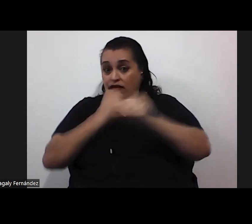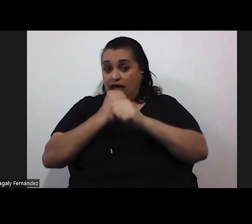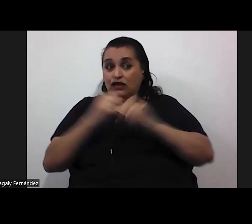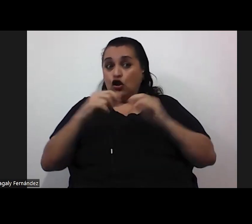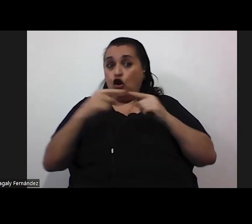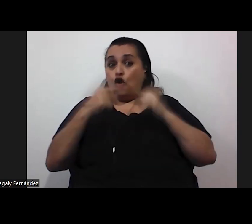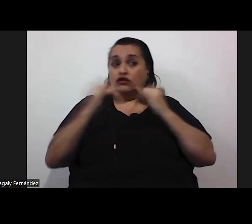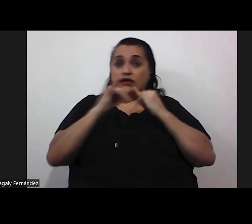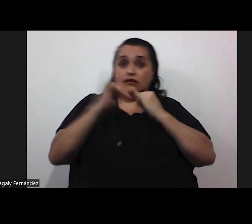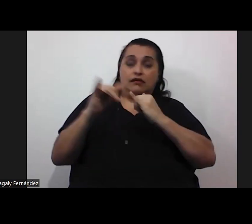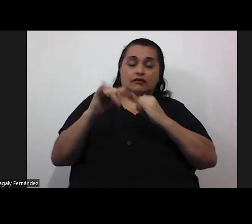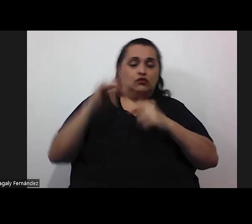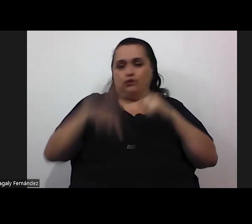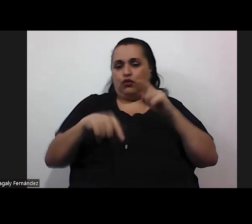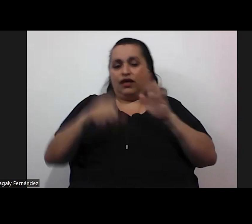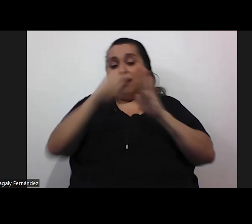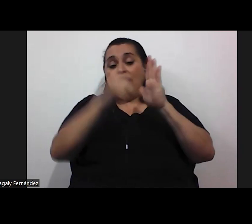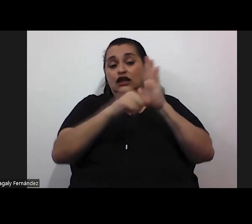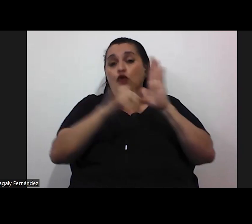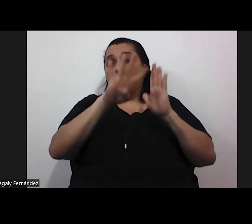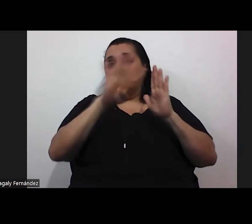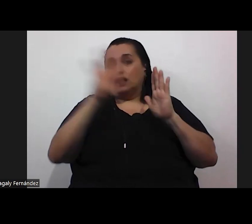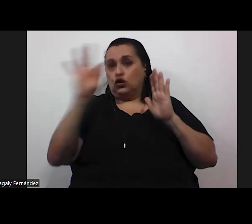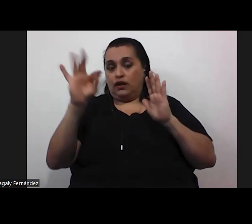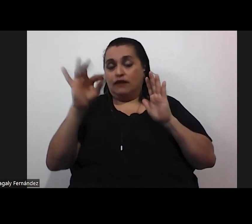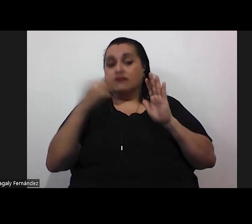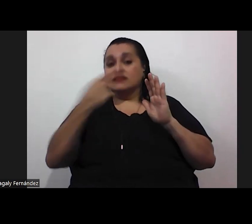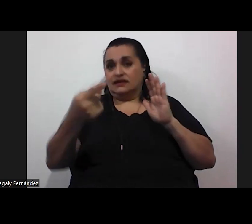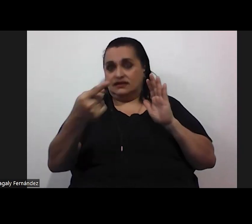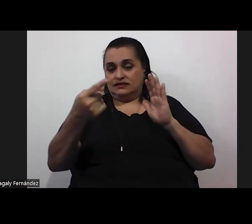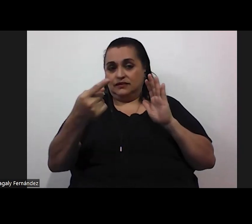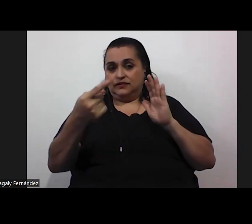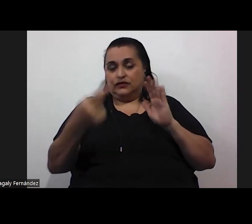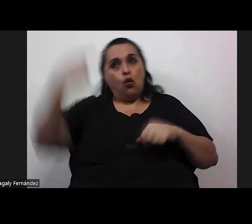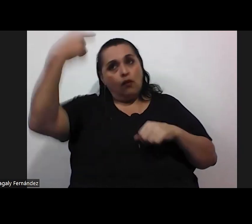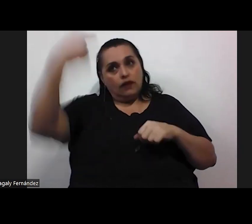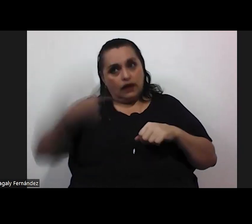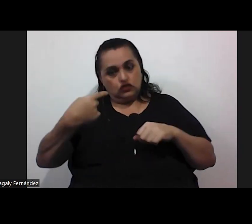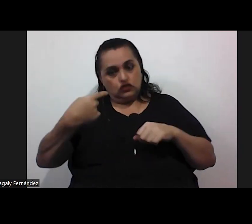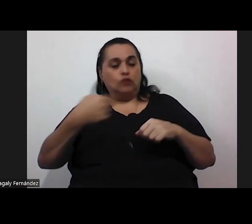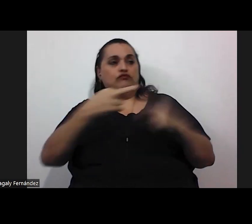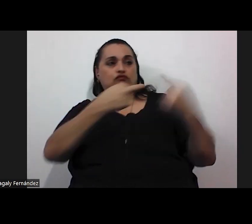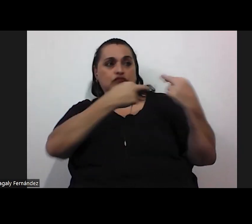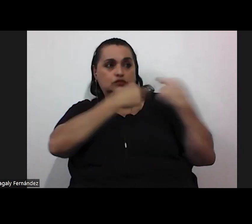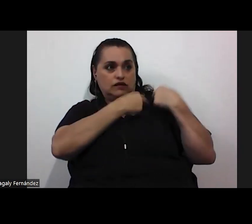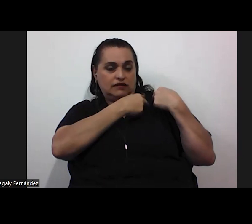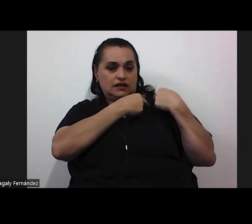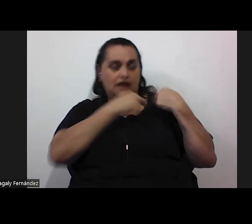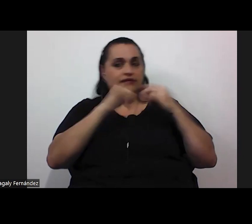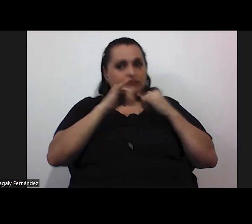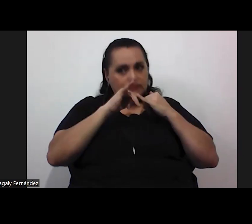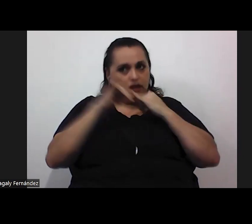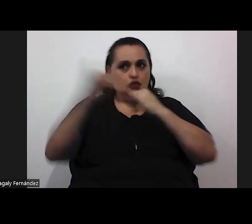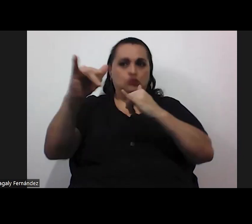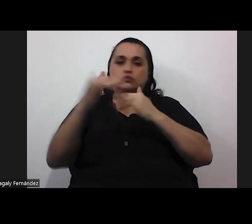el artículo 49 del código de niñez y adolescencia nos dice la obligación que tenemos sobre denunciar